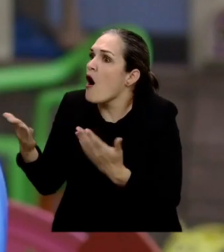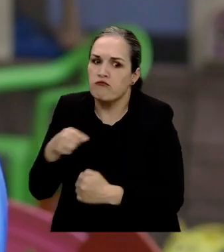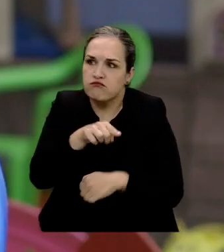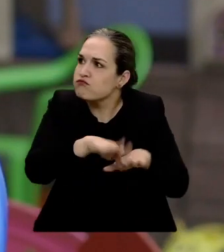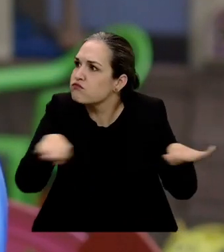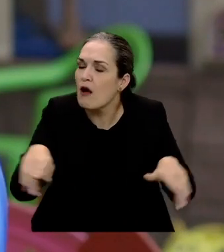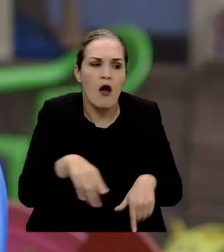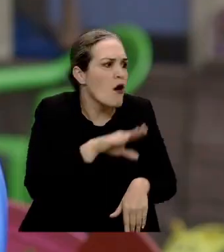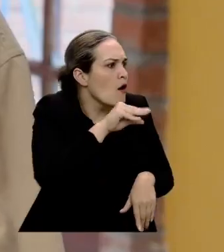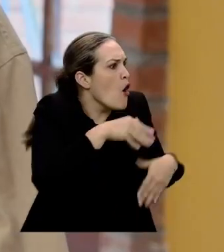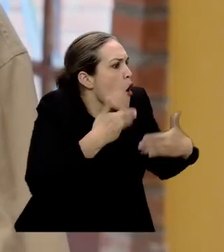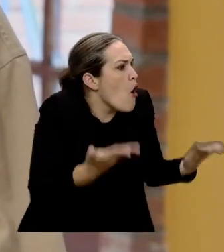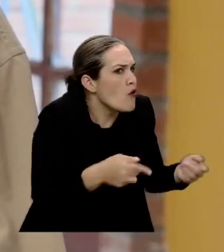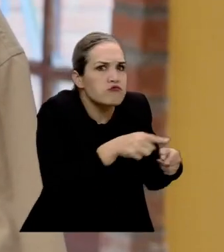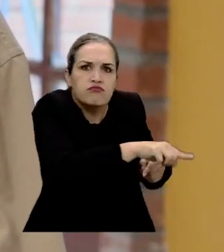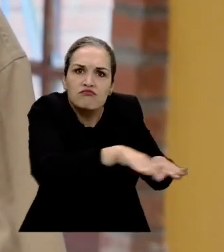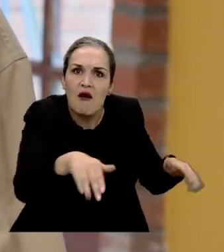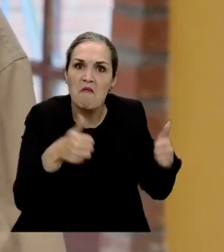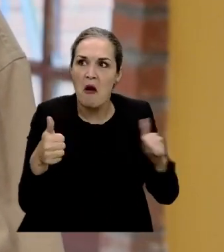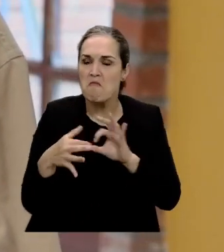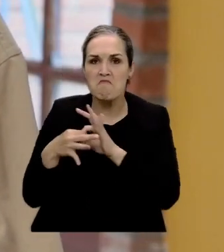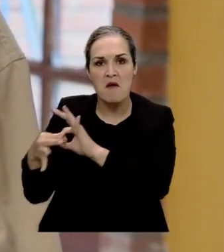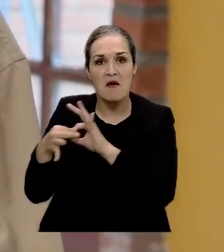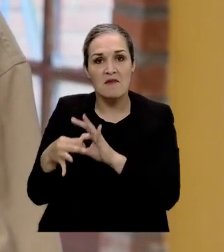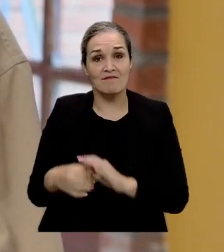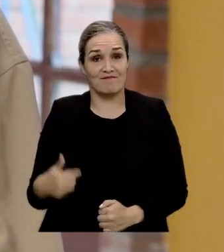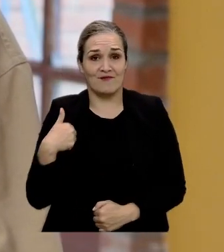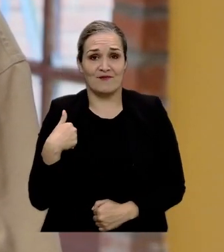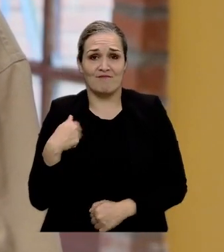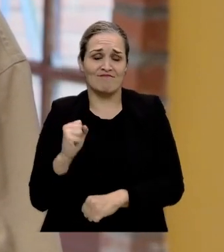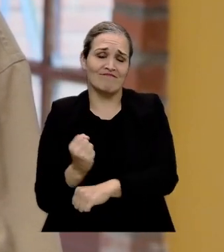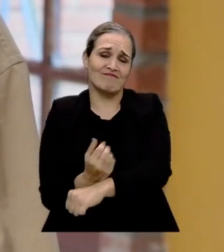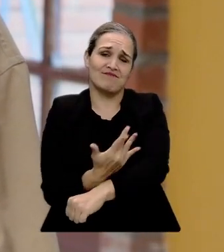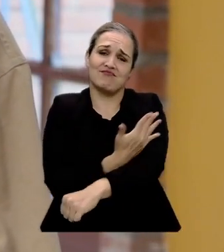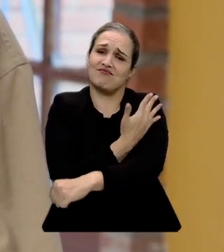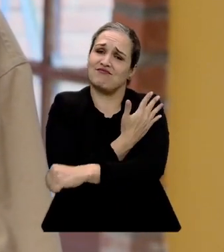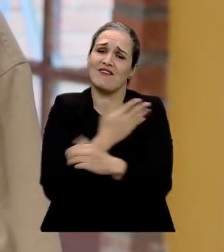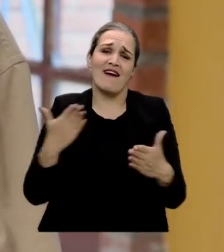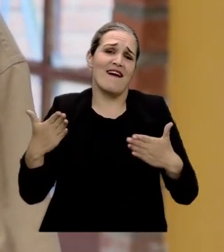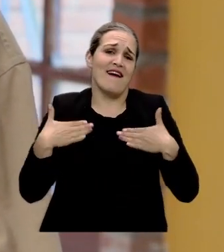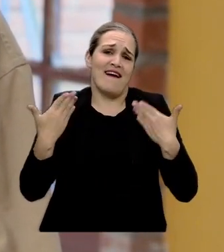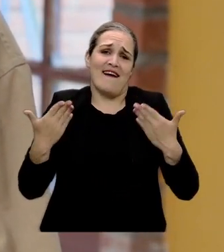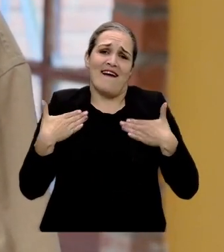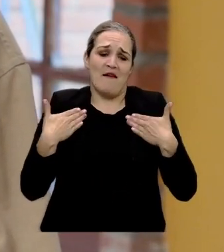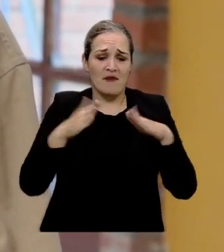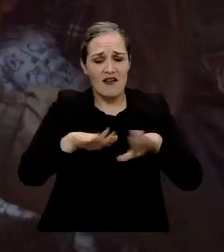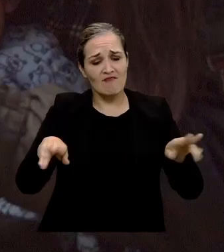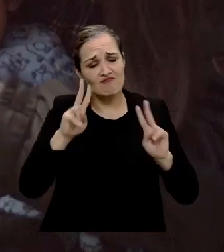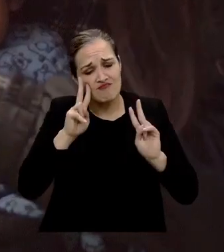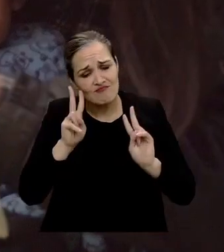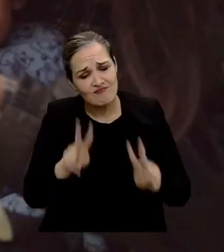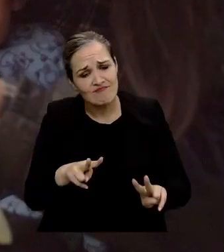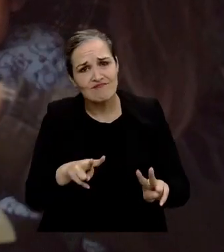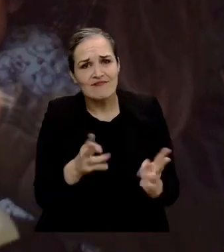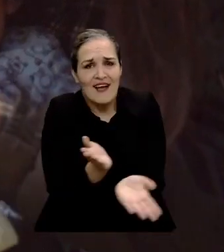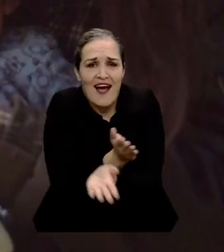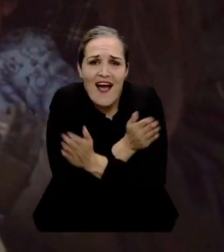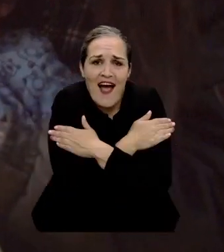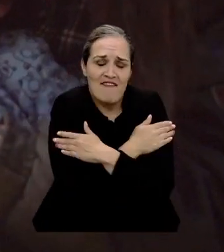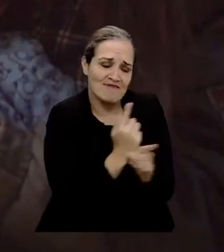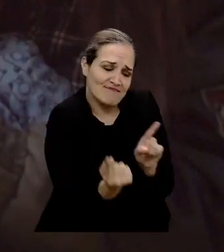¿Cómo estaba? ¿Qué has hecho? Yo me siento, digamos, feliz. Porque cuando juego con mis hijos, se empiezan a aseir,